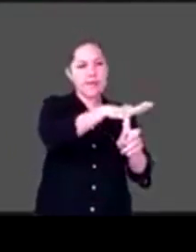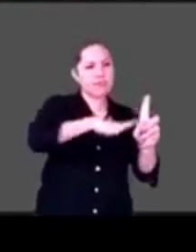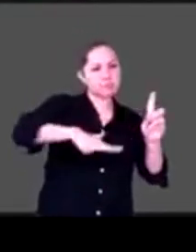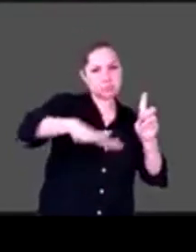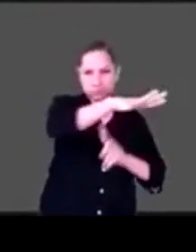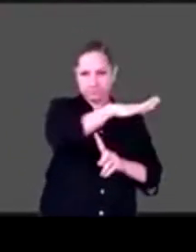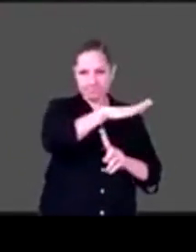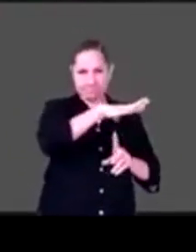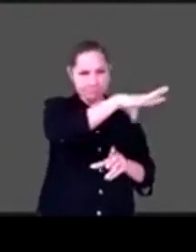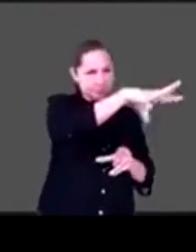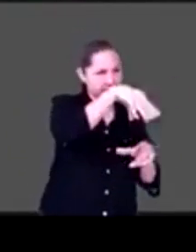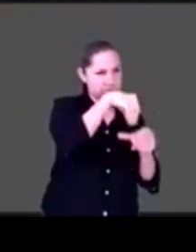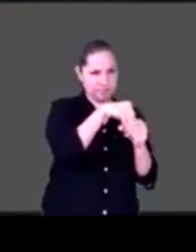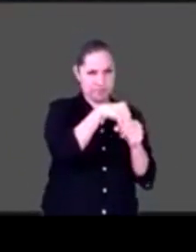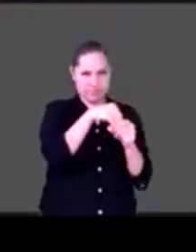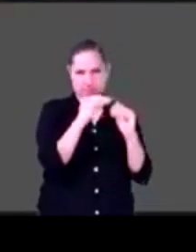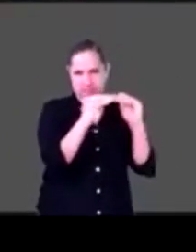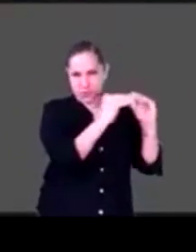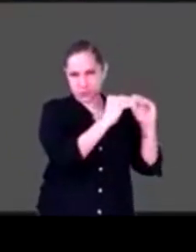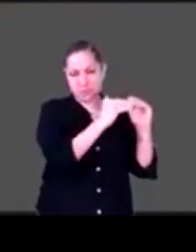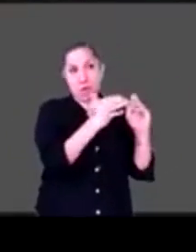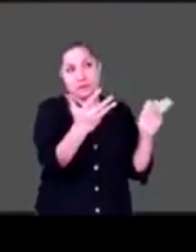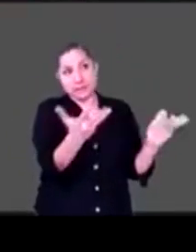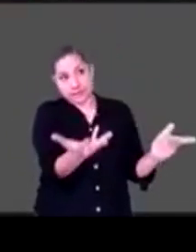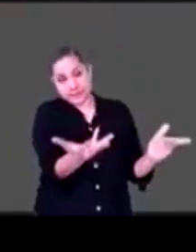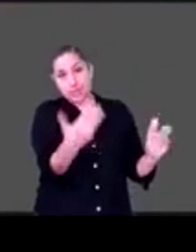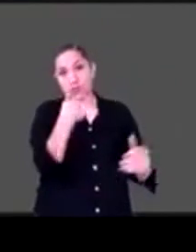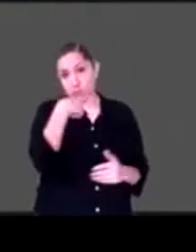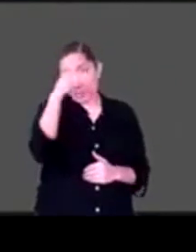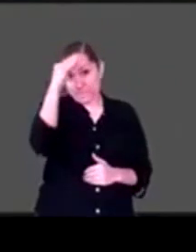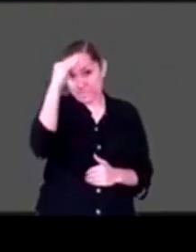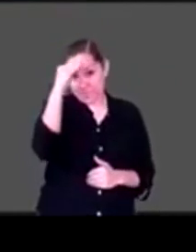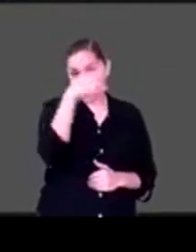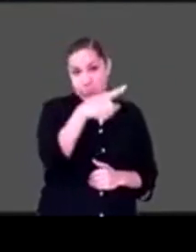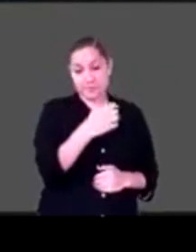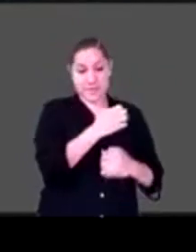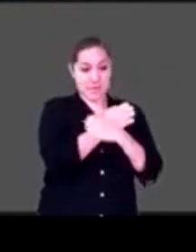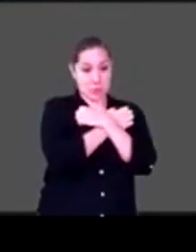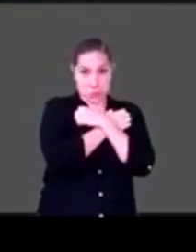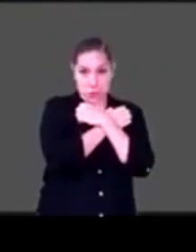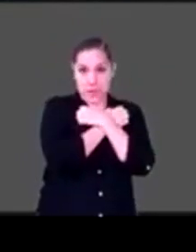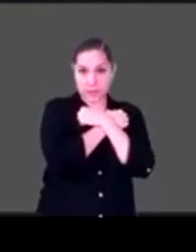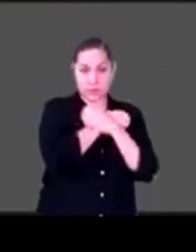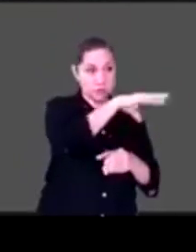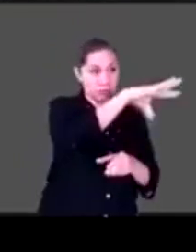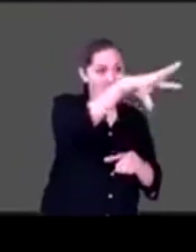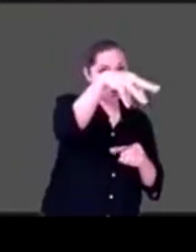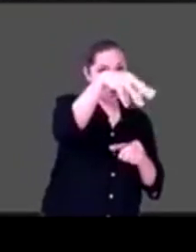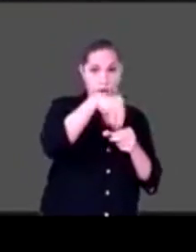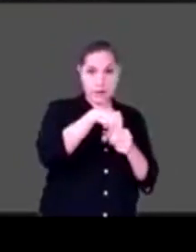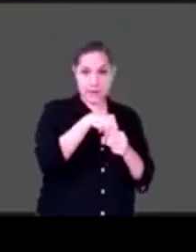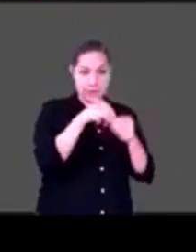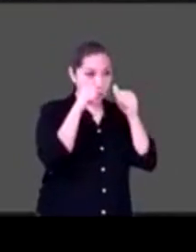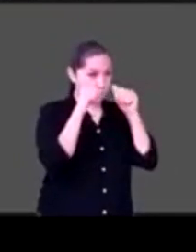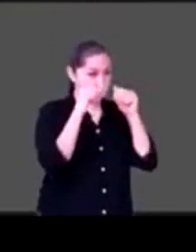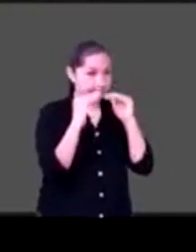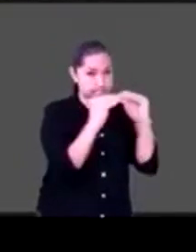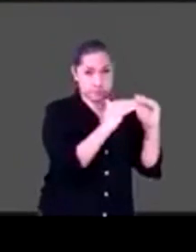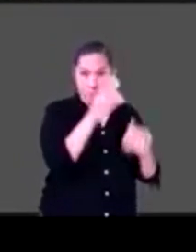hoy en día yo considero que la inclusión educativa aún no es una realidad. Eso es muy